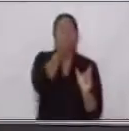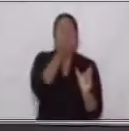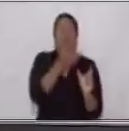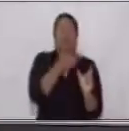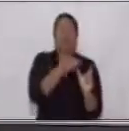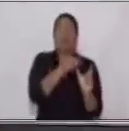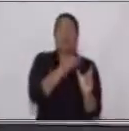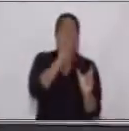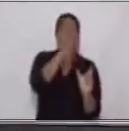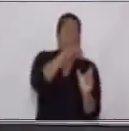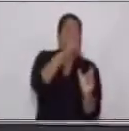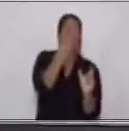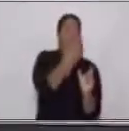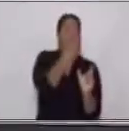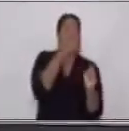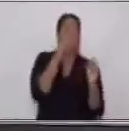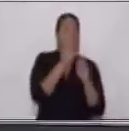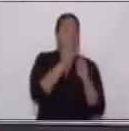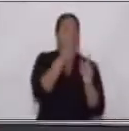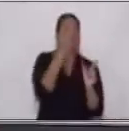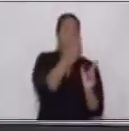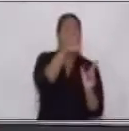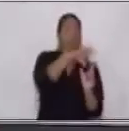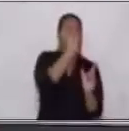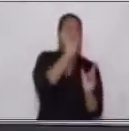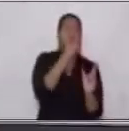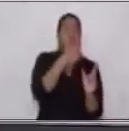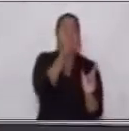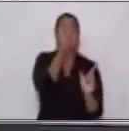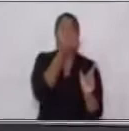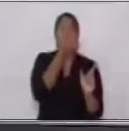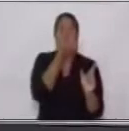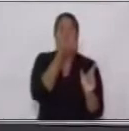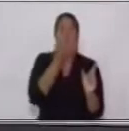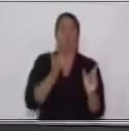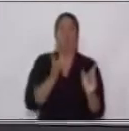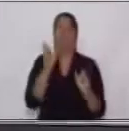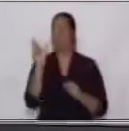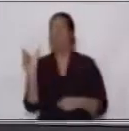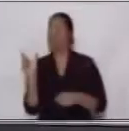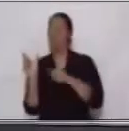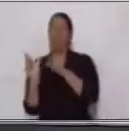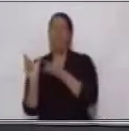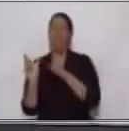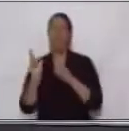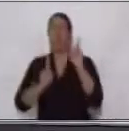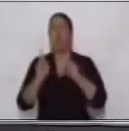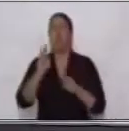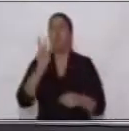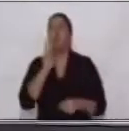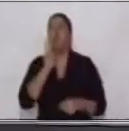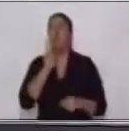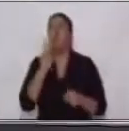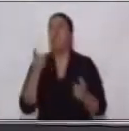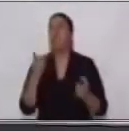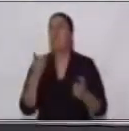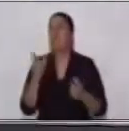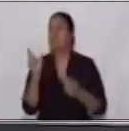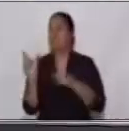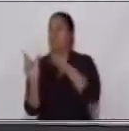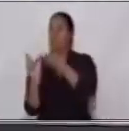caso, aunque la acción la forman dos verbos, el verbo inmediato es núcleo del predicado acá,